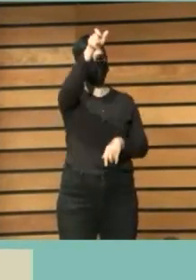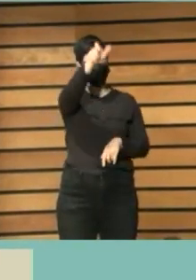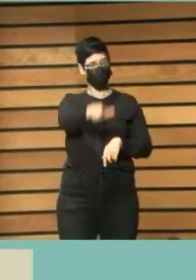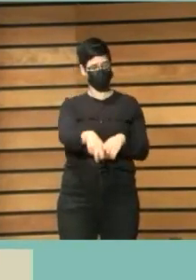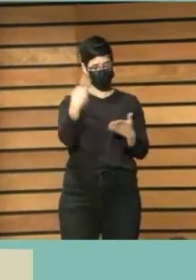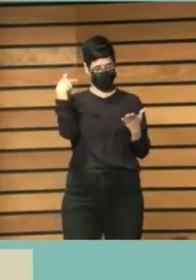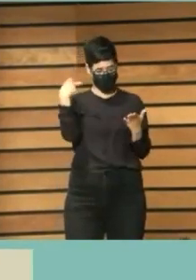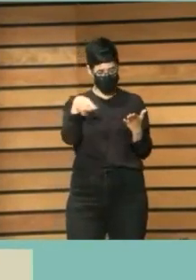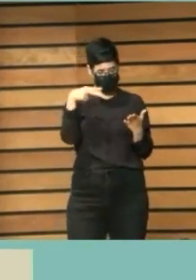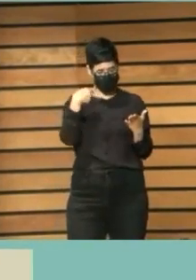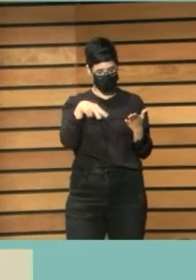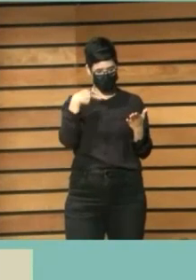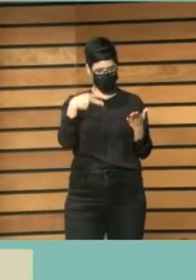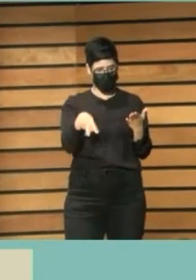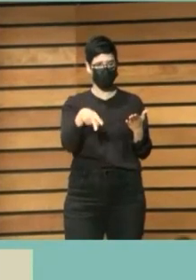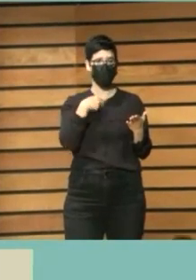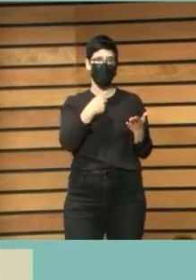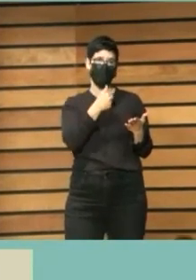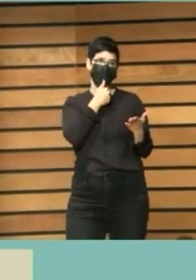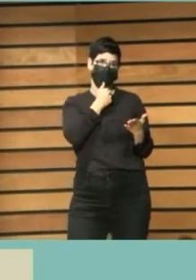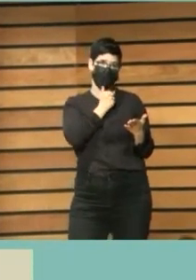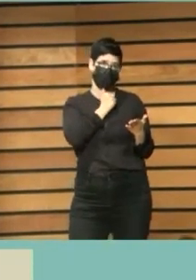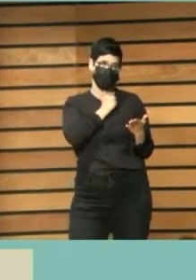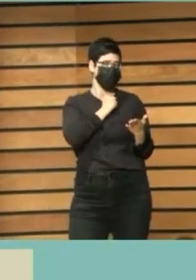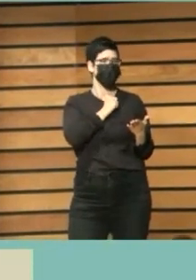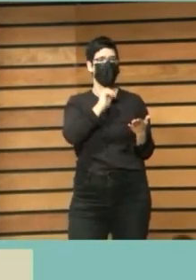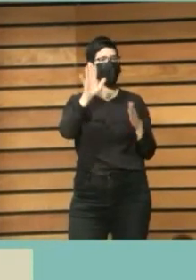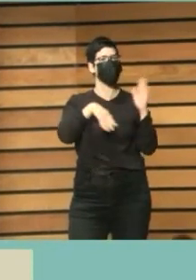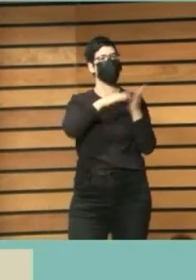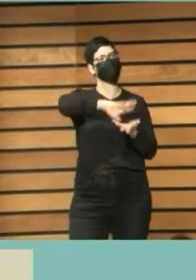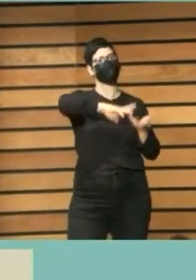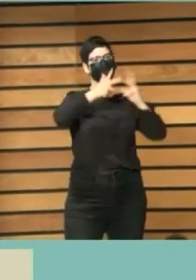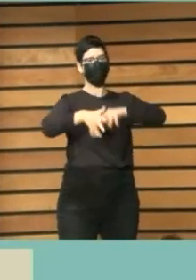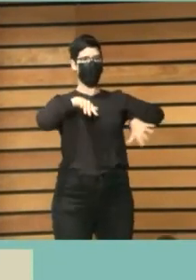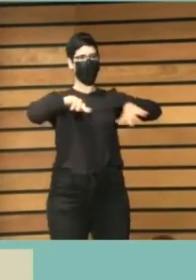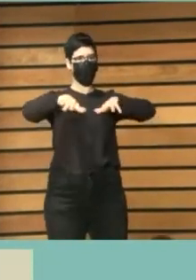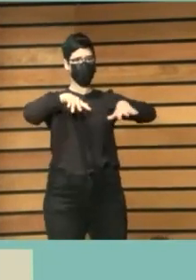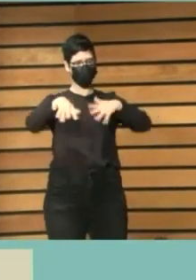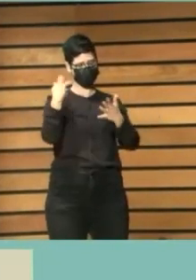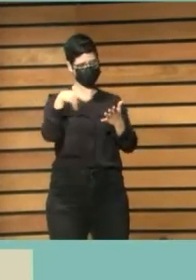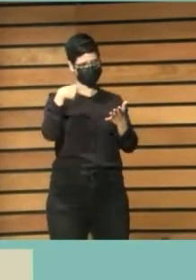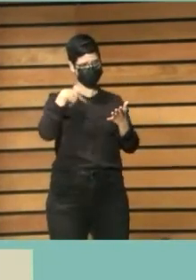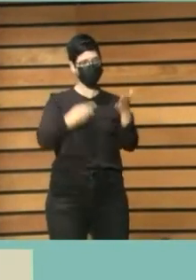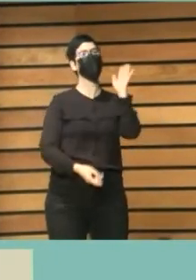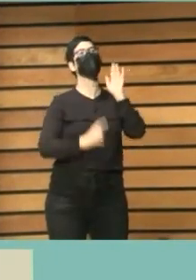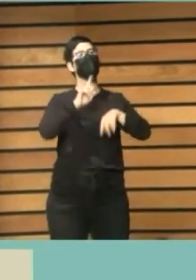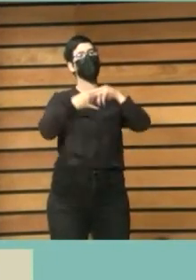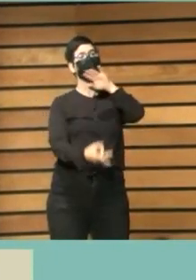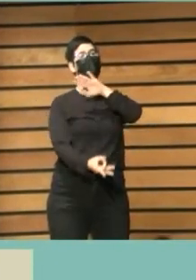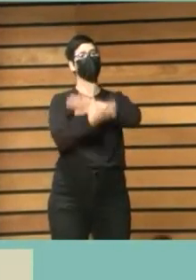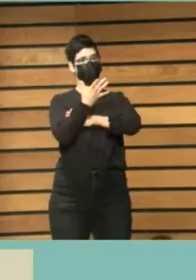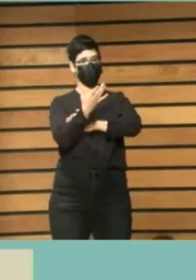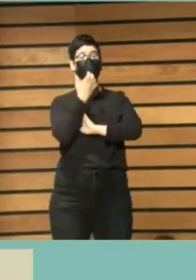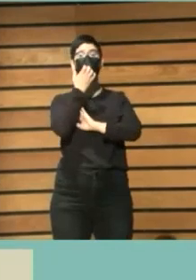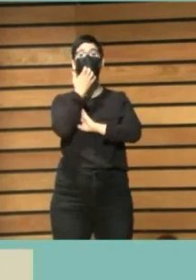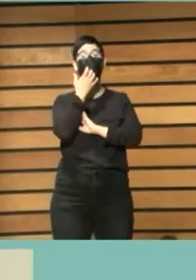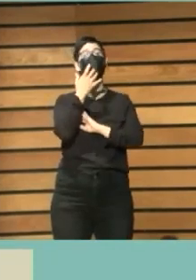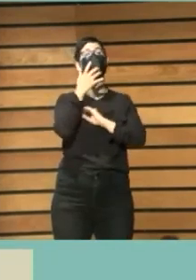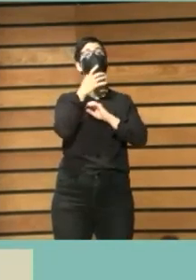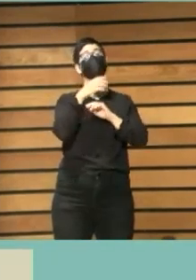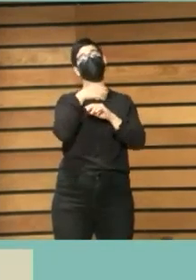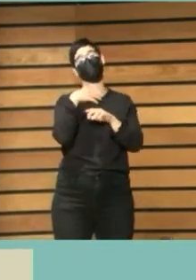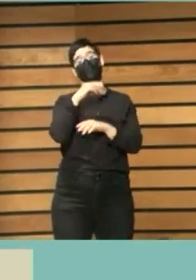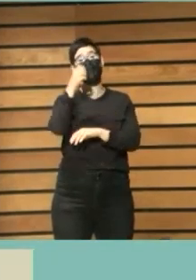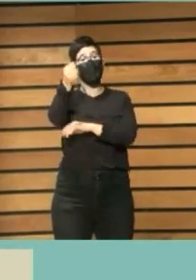en autor, autor de textos creativos pero también informativos. Por ejemplo, Quijote News que fue